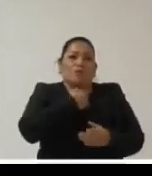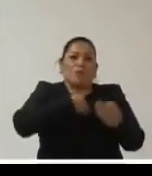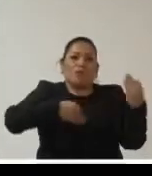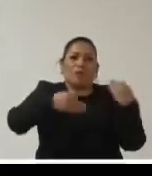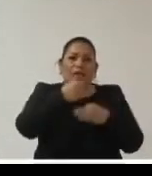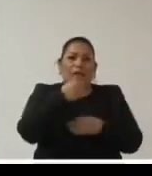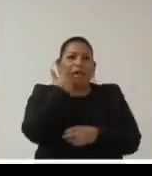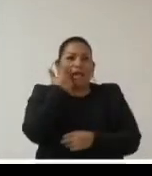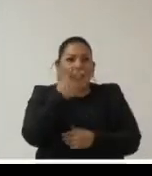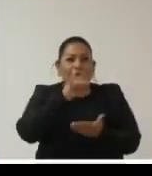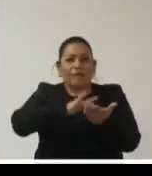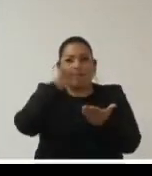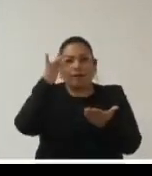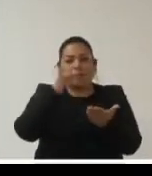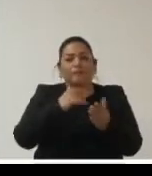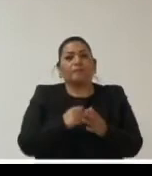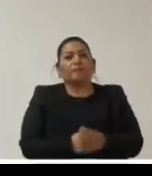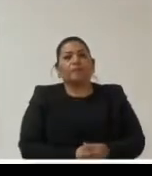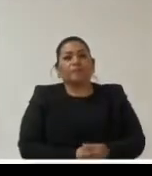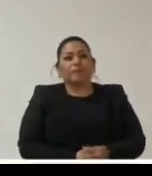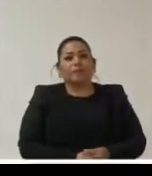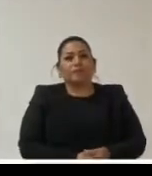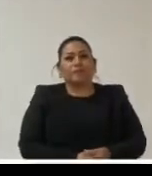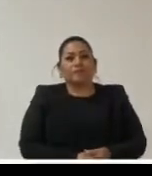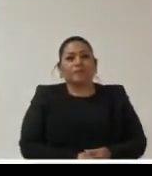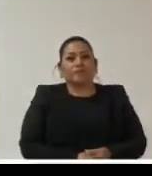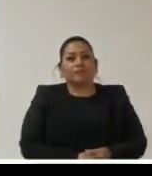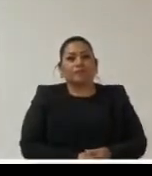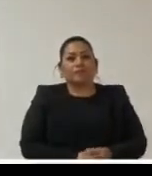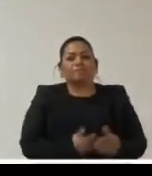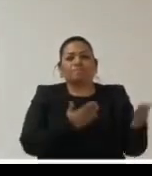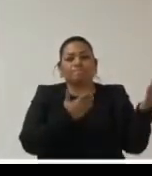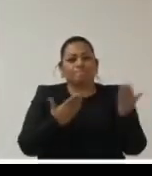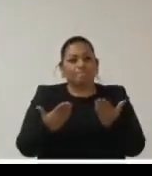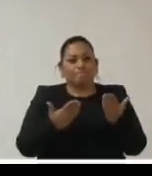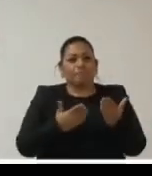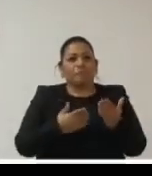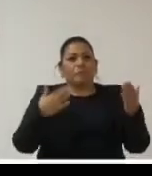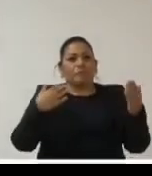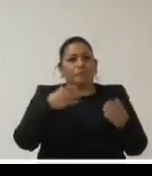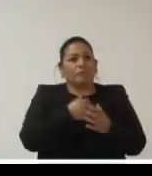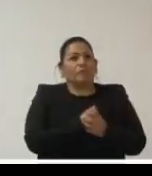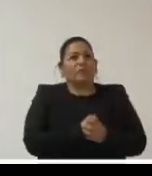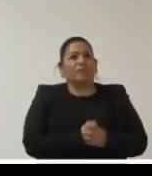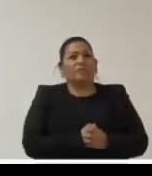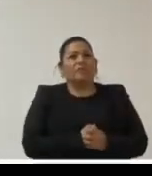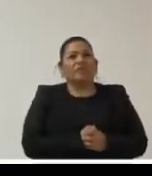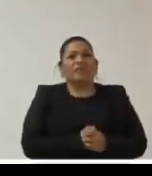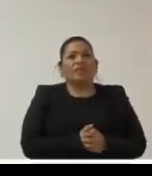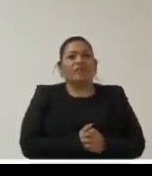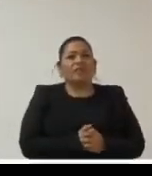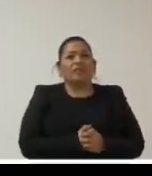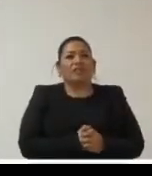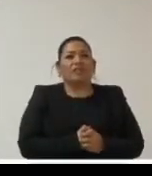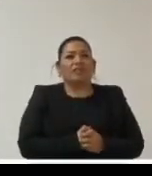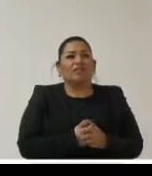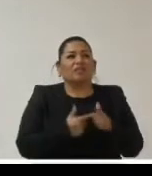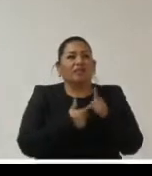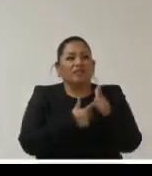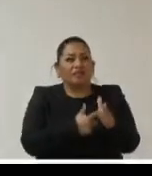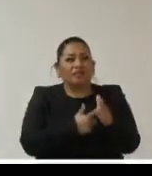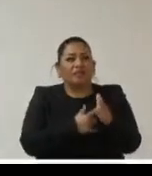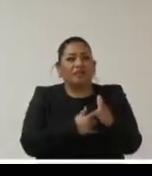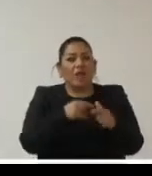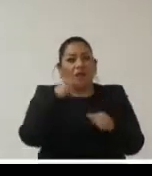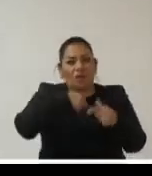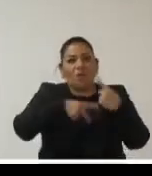quiero también agradecer por supuesto la presencia de Mar España muchas gracias Mar por aceptar estar el día de